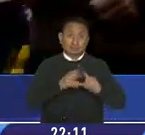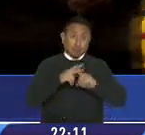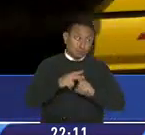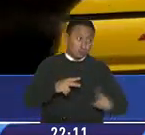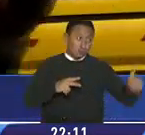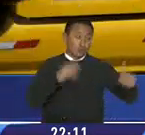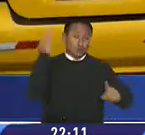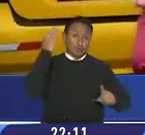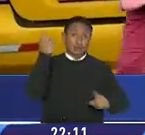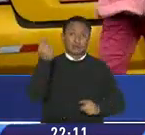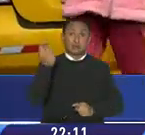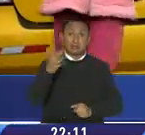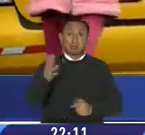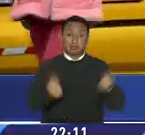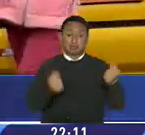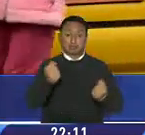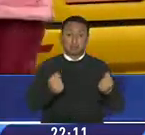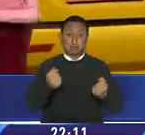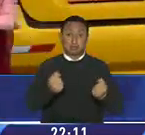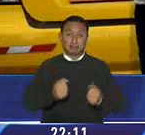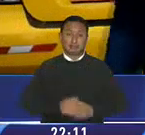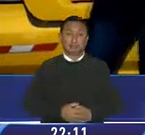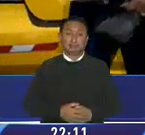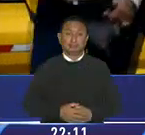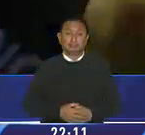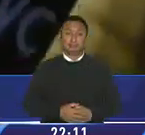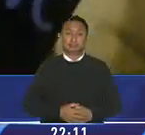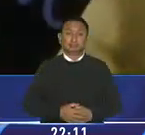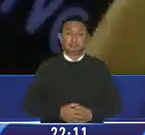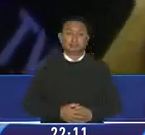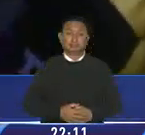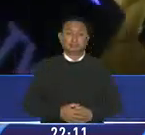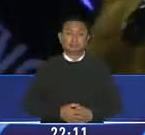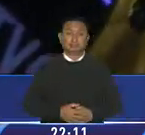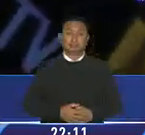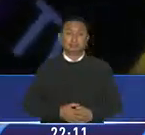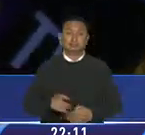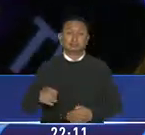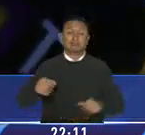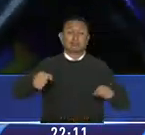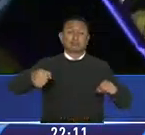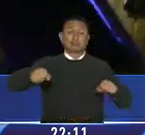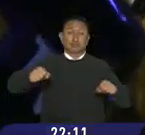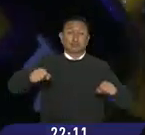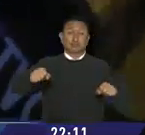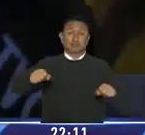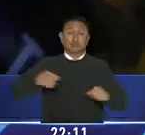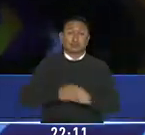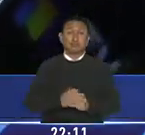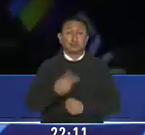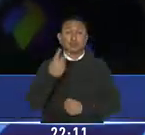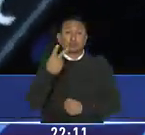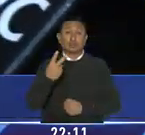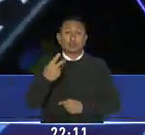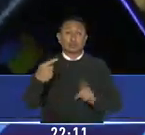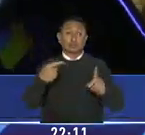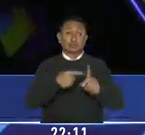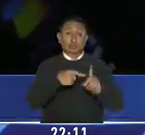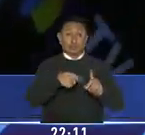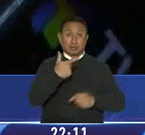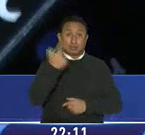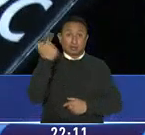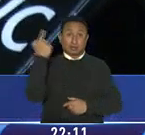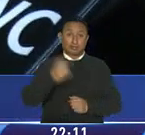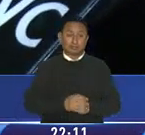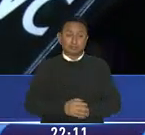sin dinero, sin vehículo y sin pertenencias. Llegó una moto, dio dos tiros al muchacho que nos paga la carrera